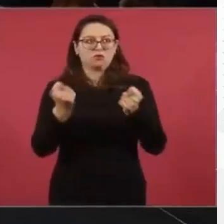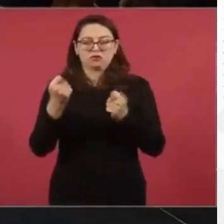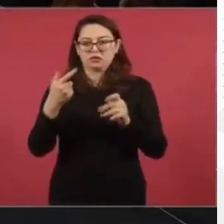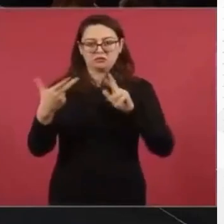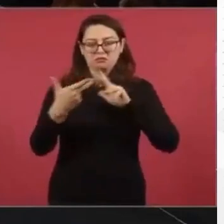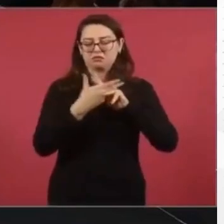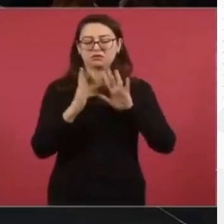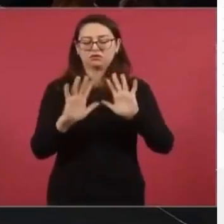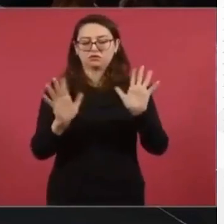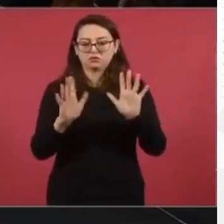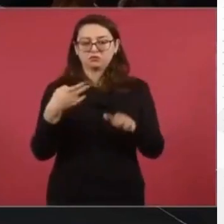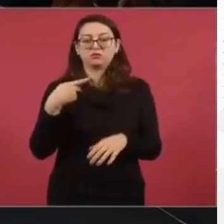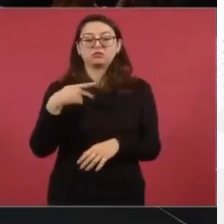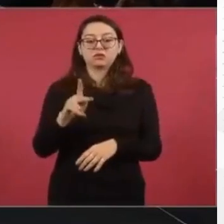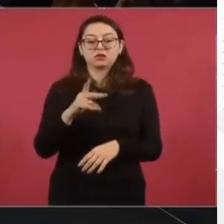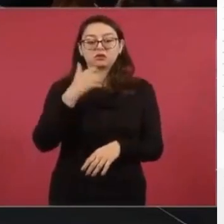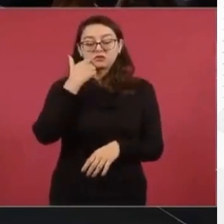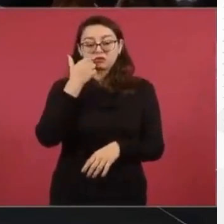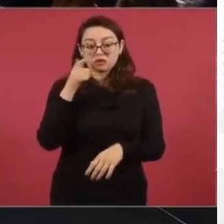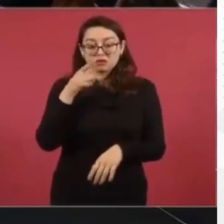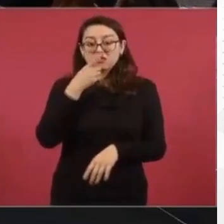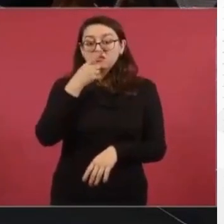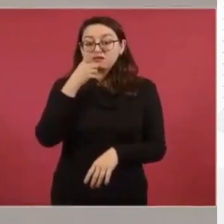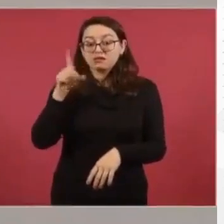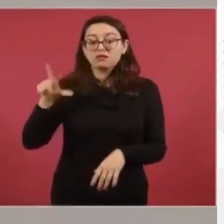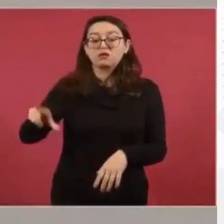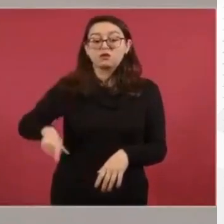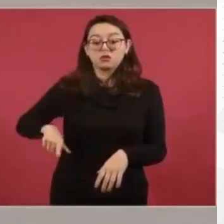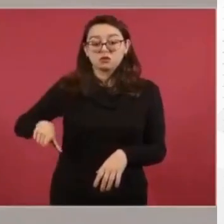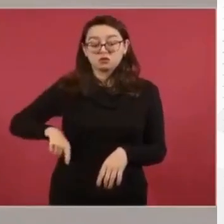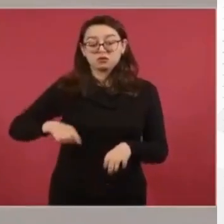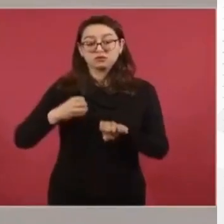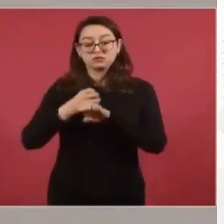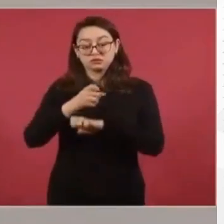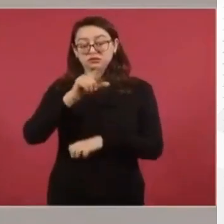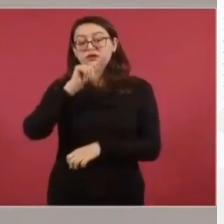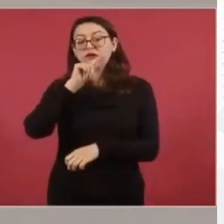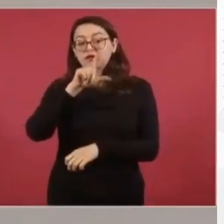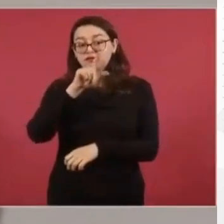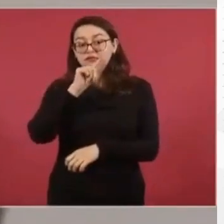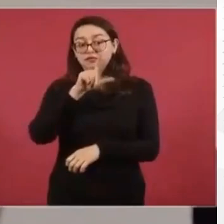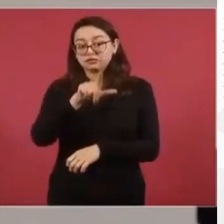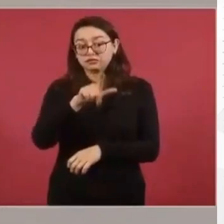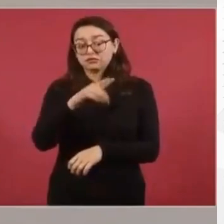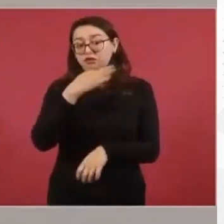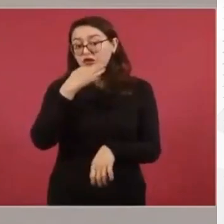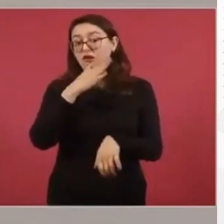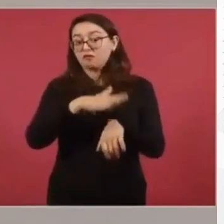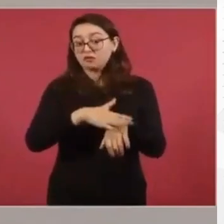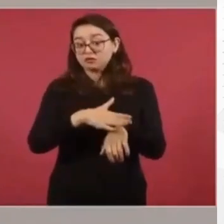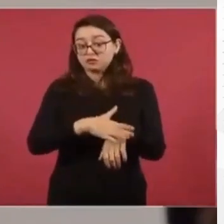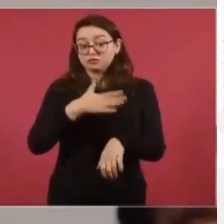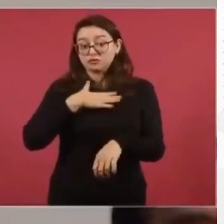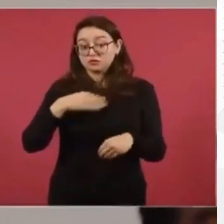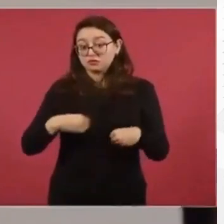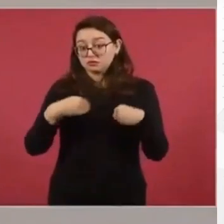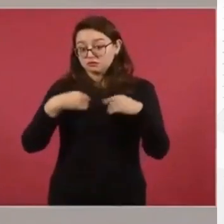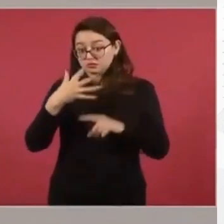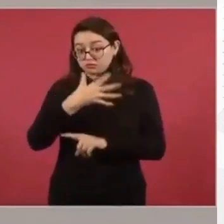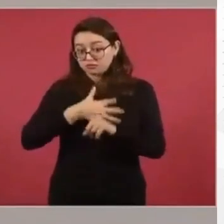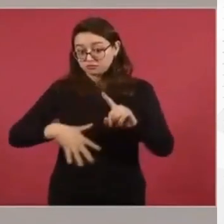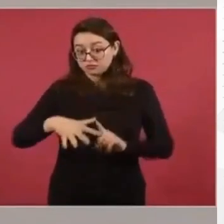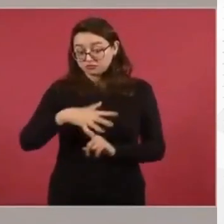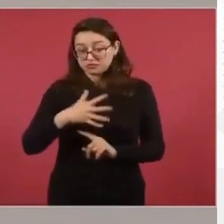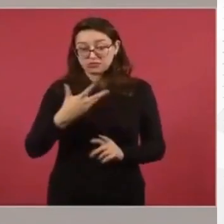Pero sí decirle desde aquí al gobierno del estado de Jalisco cuál es la situación. Yo no he sacado información